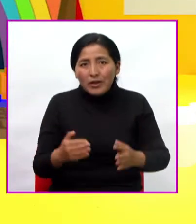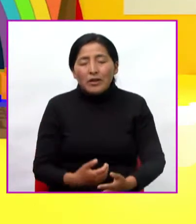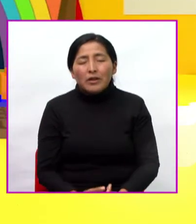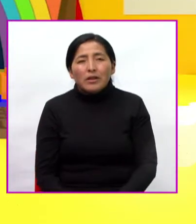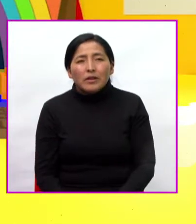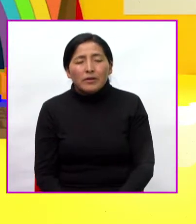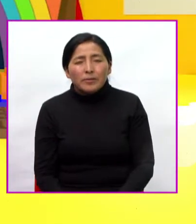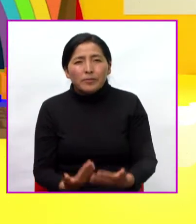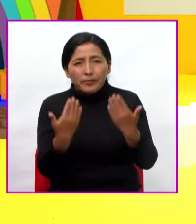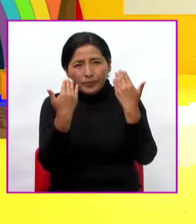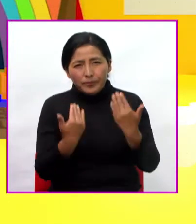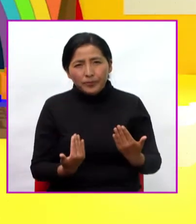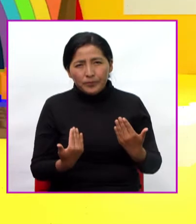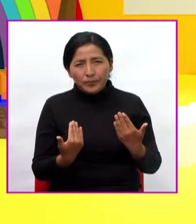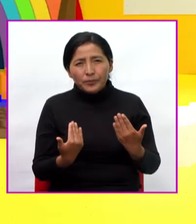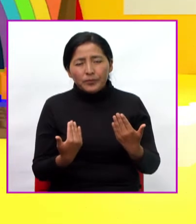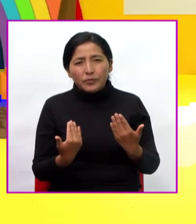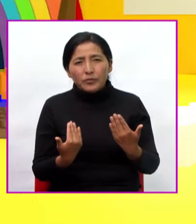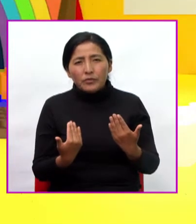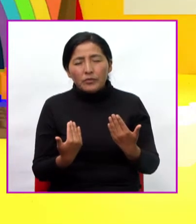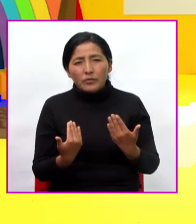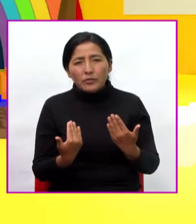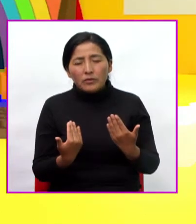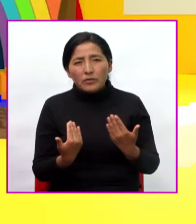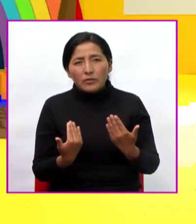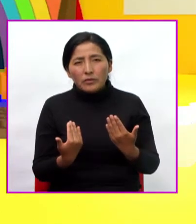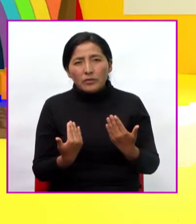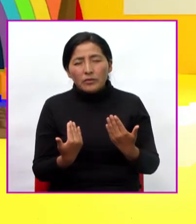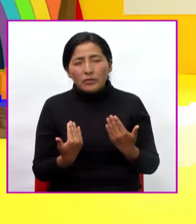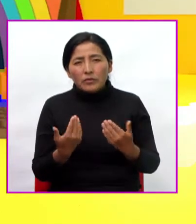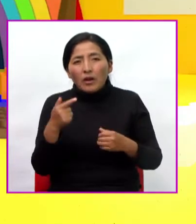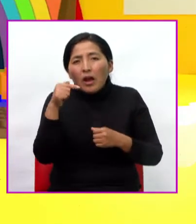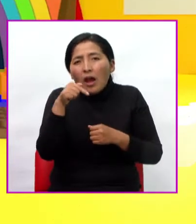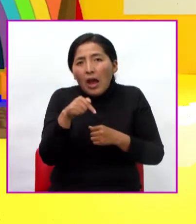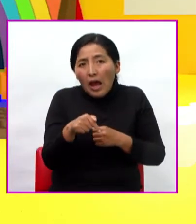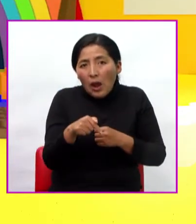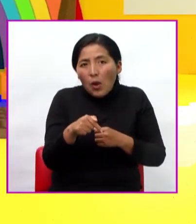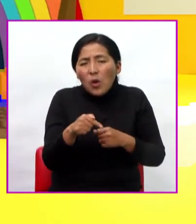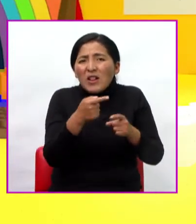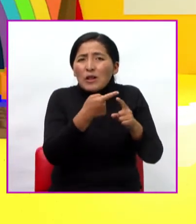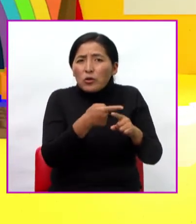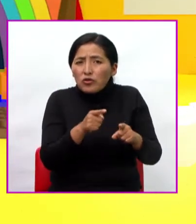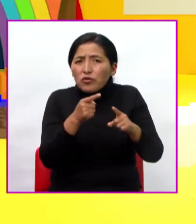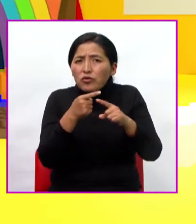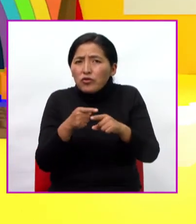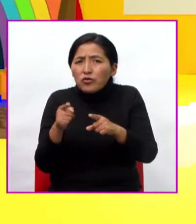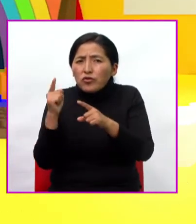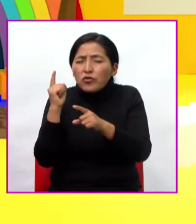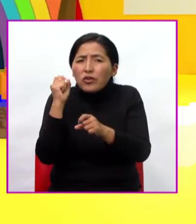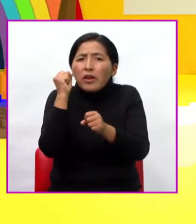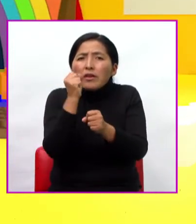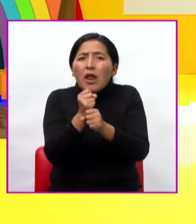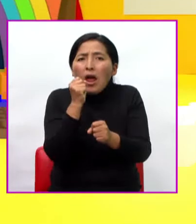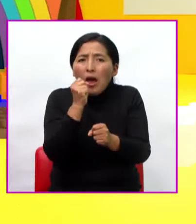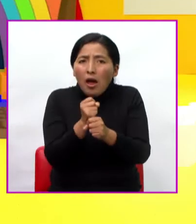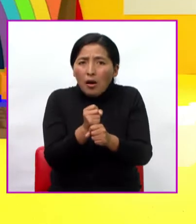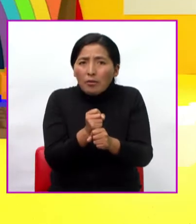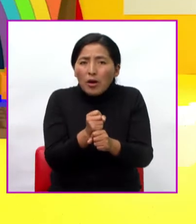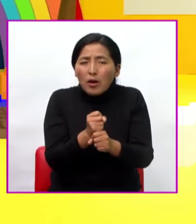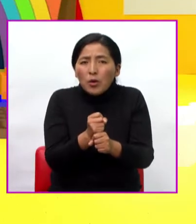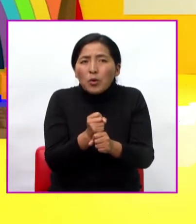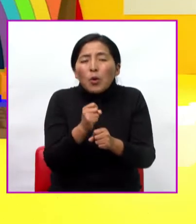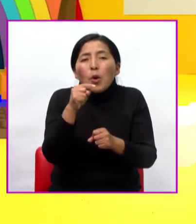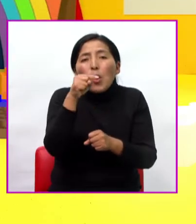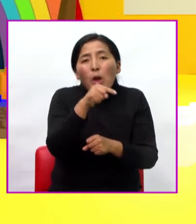Ahora vamos a ver Estas Este tipo de trabajo que realizan estas personas Son